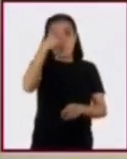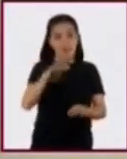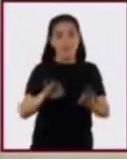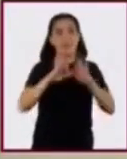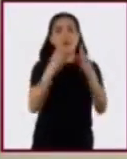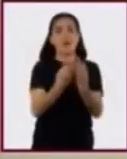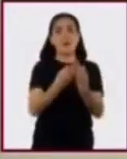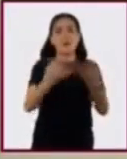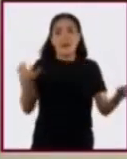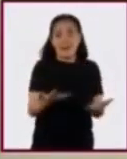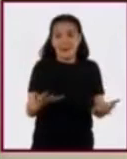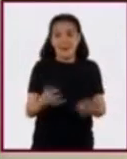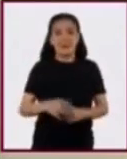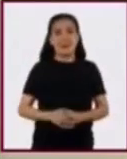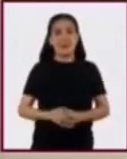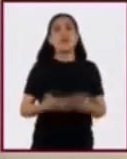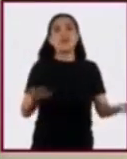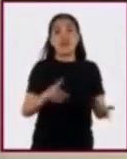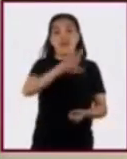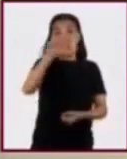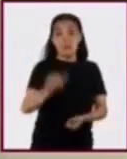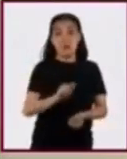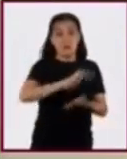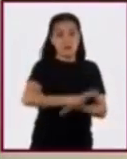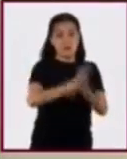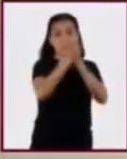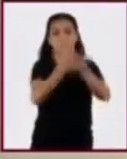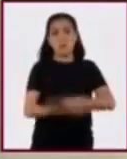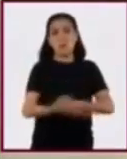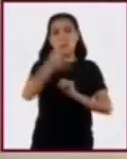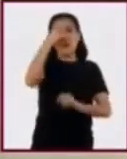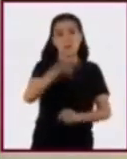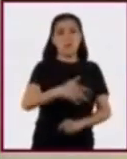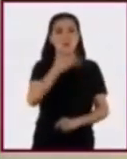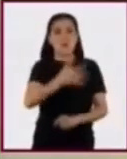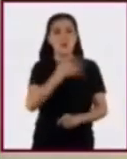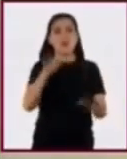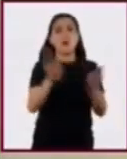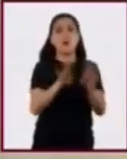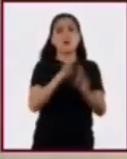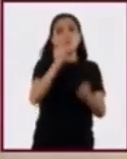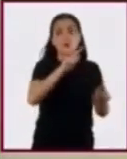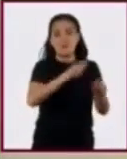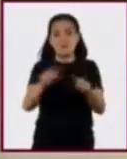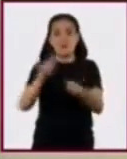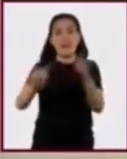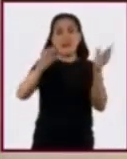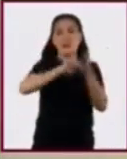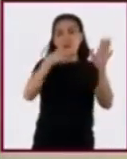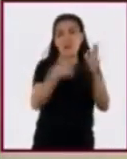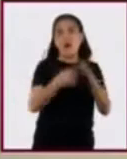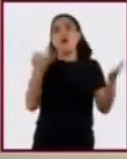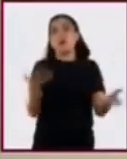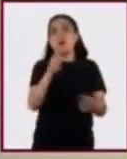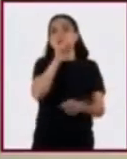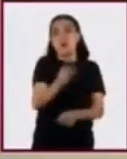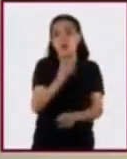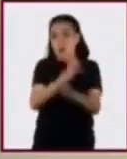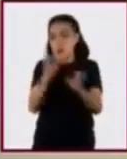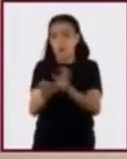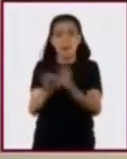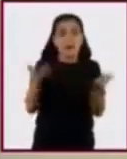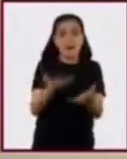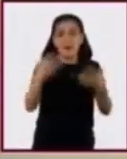satisfacerla y se convierte en un estímulo para producir alguna técnica o producto que